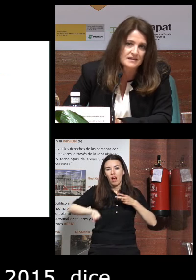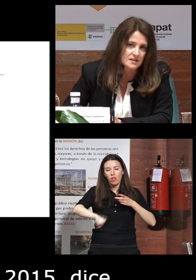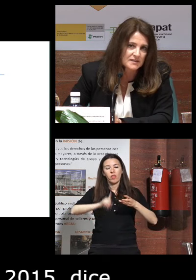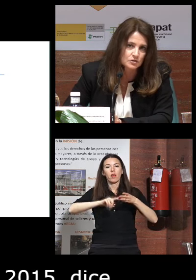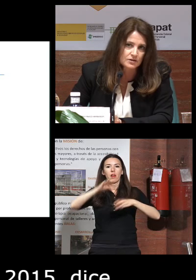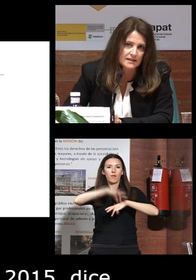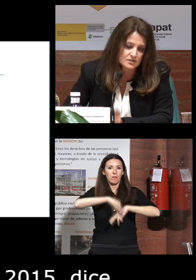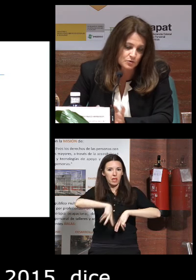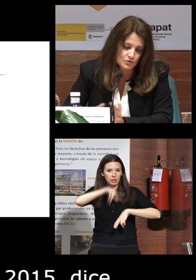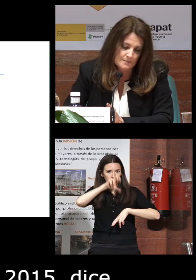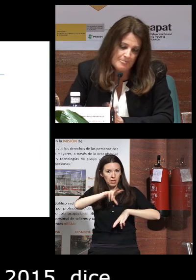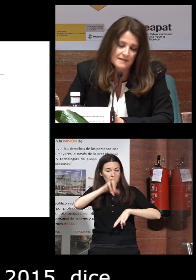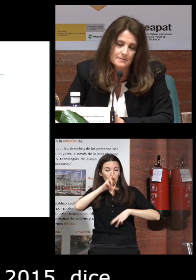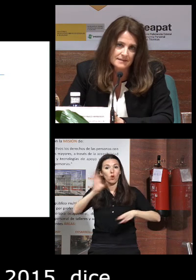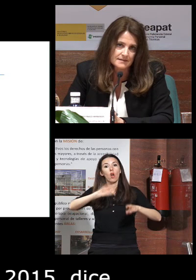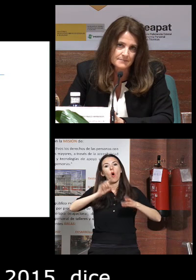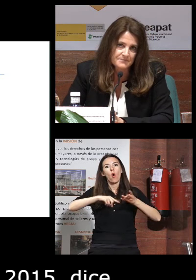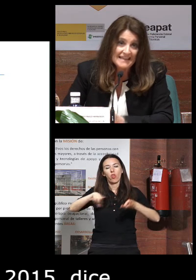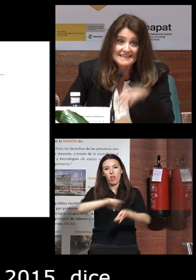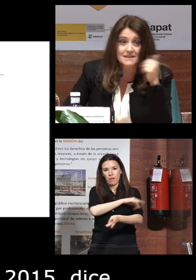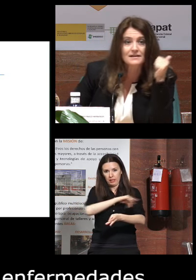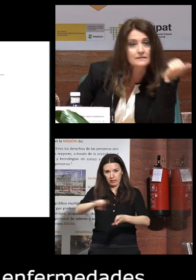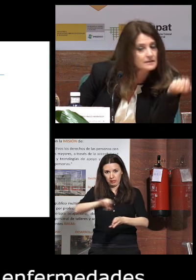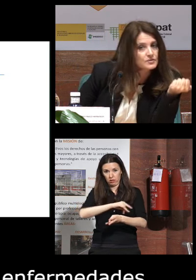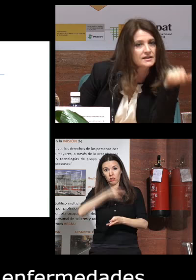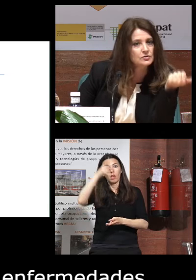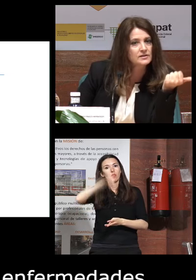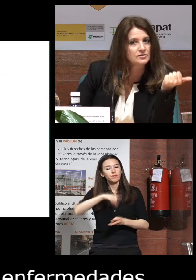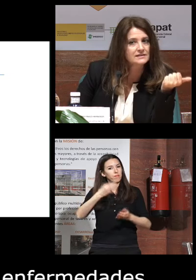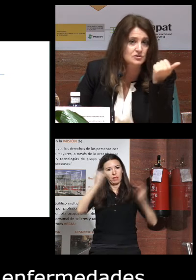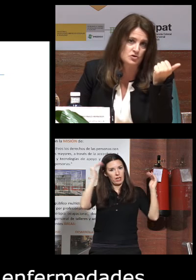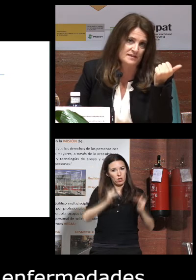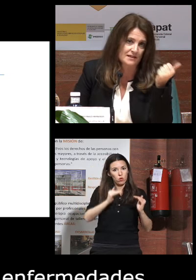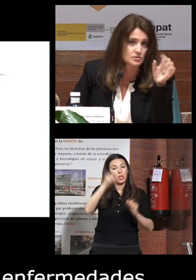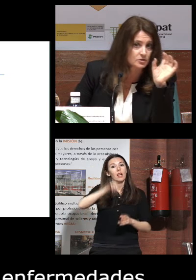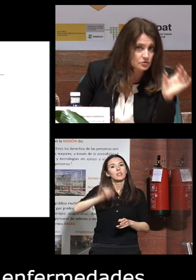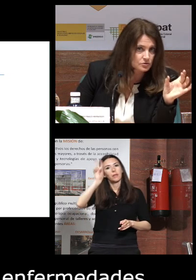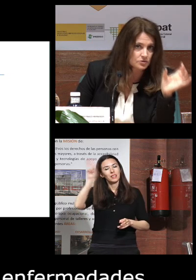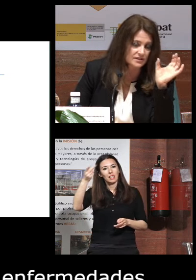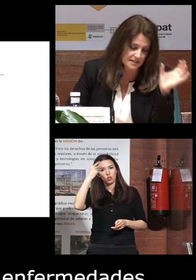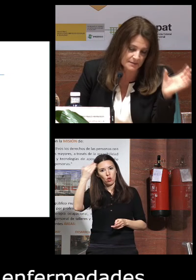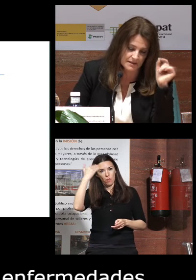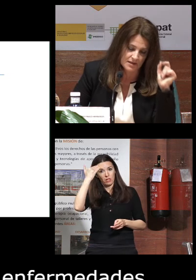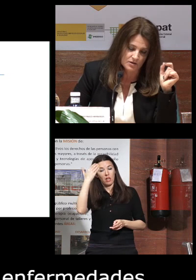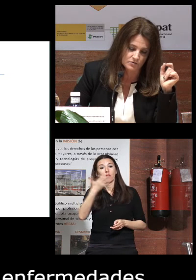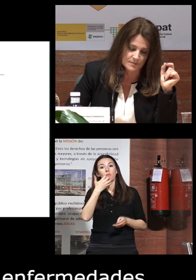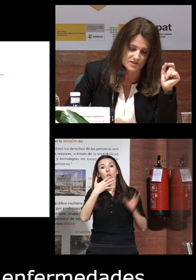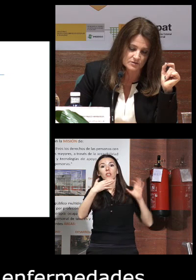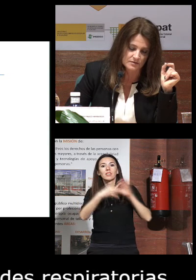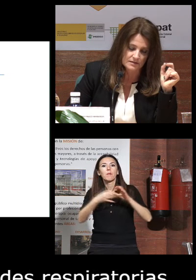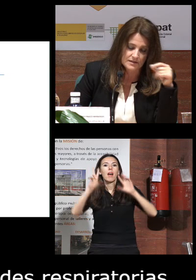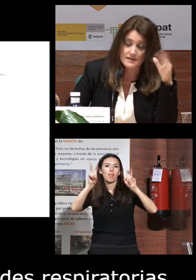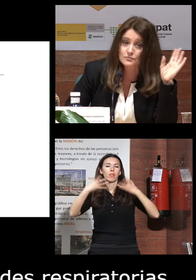enfermedades respiratorias o a diabetes dice también reducir el número de trastornos mentales sobre todo los que tienen que ver con